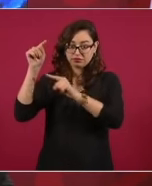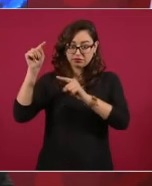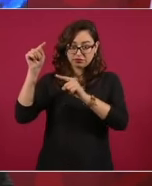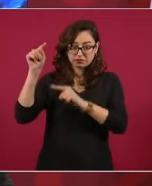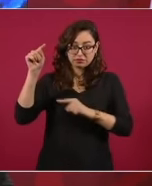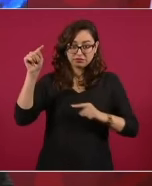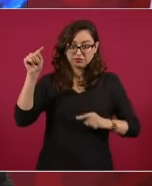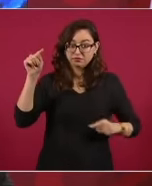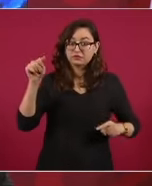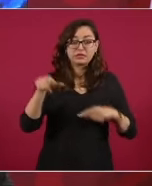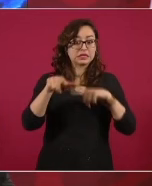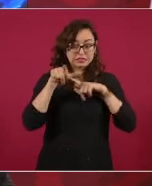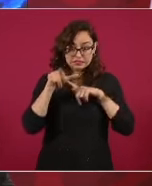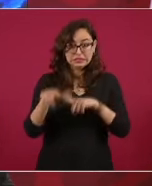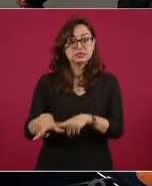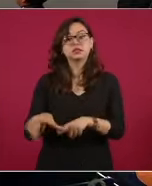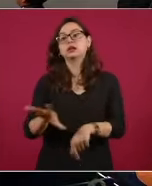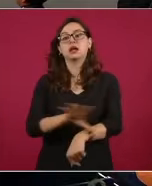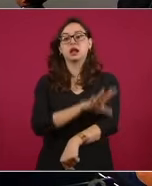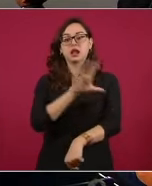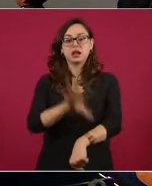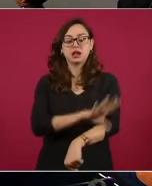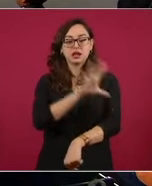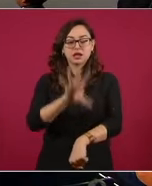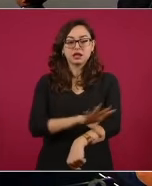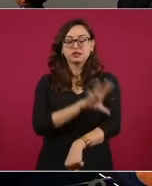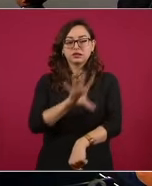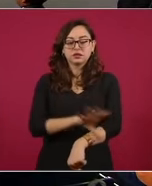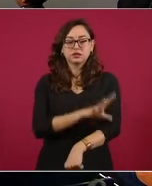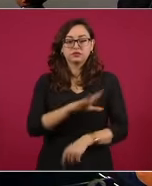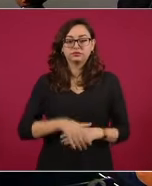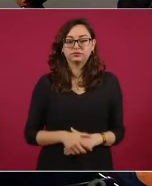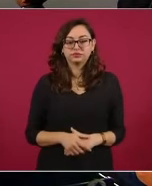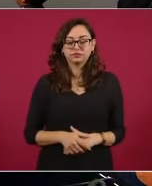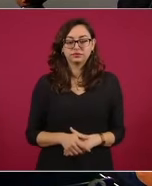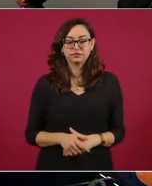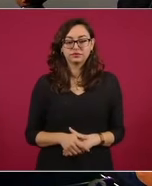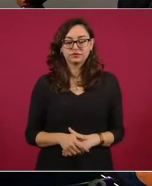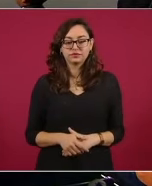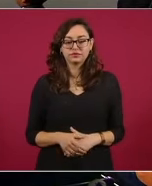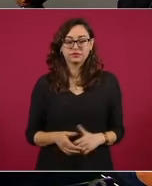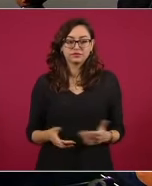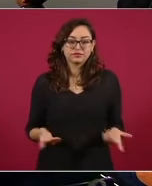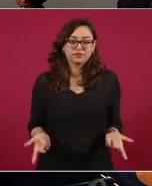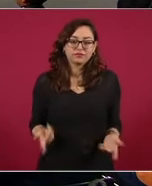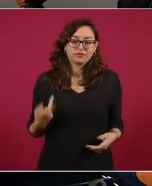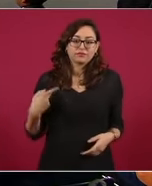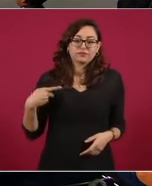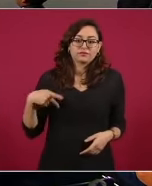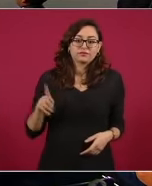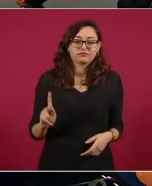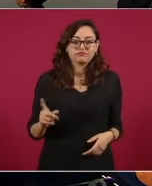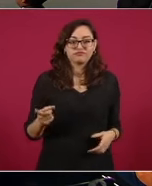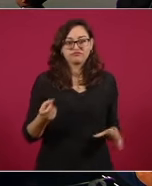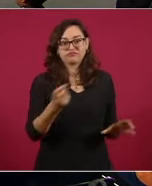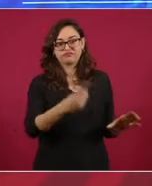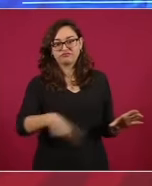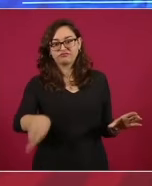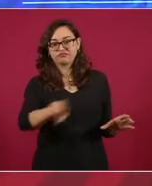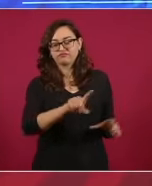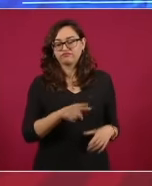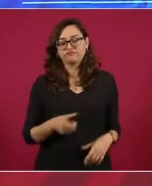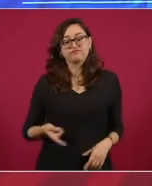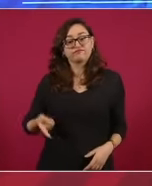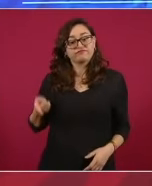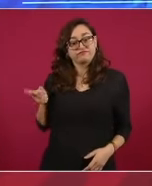pero porque ya amenazando, ¿no? Además, unos